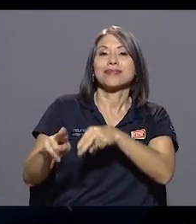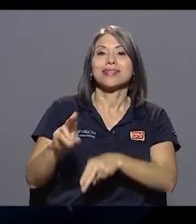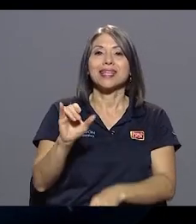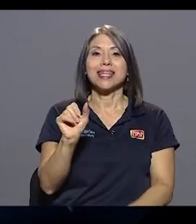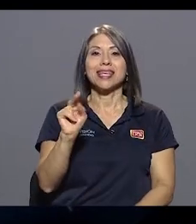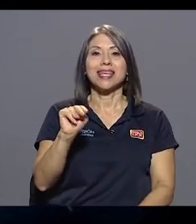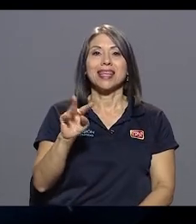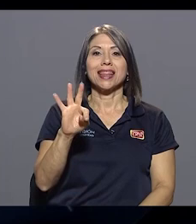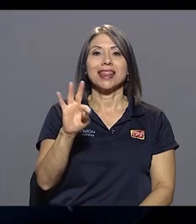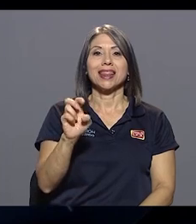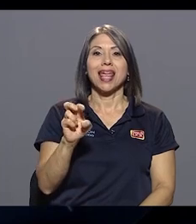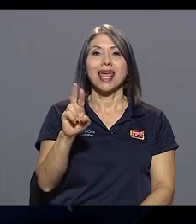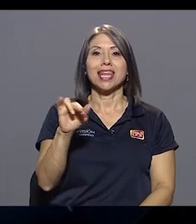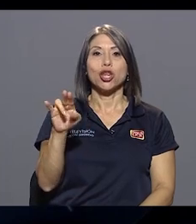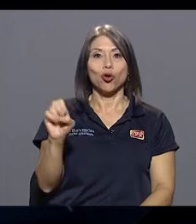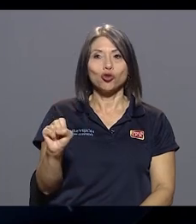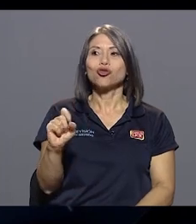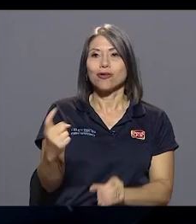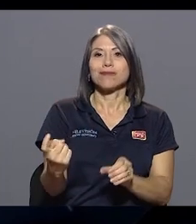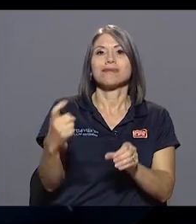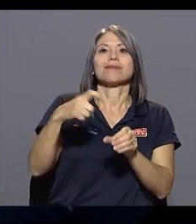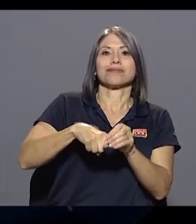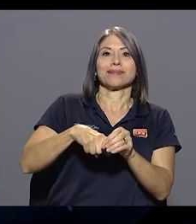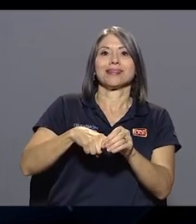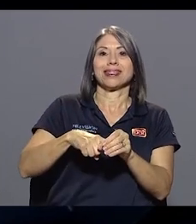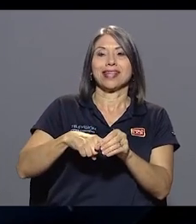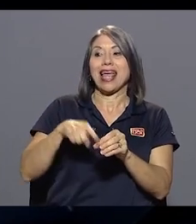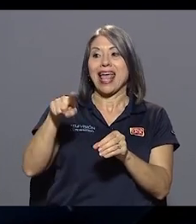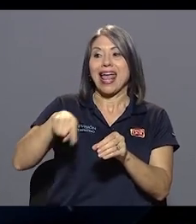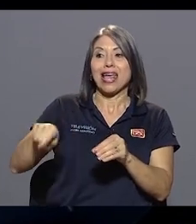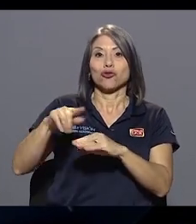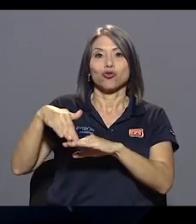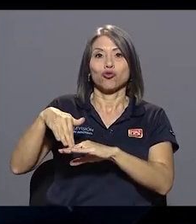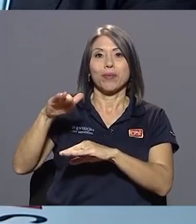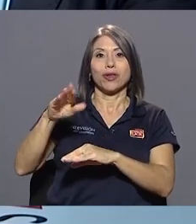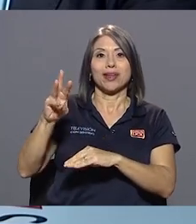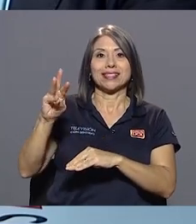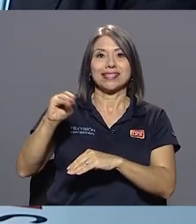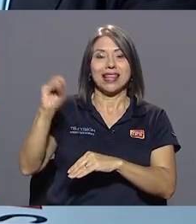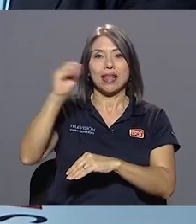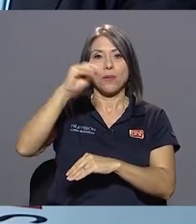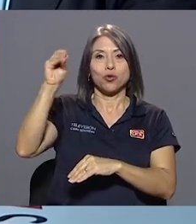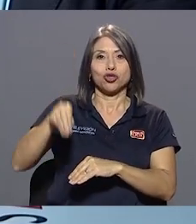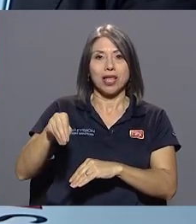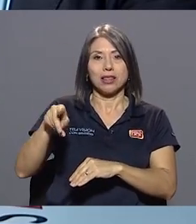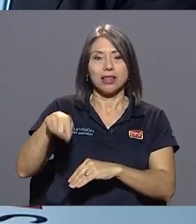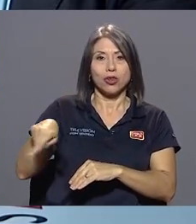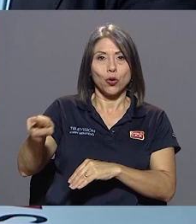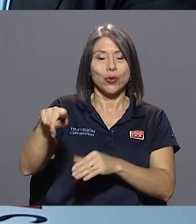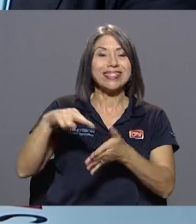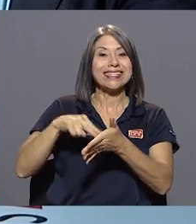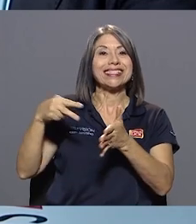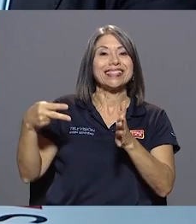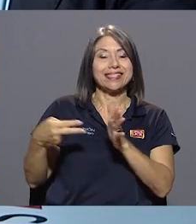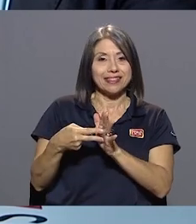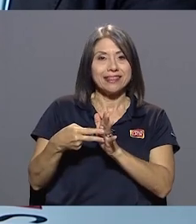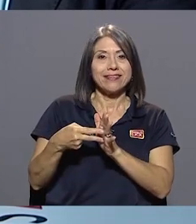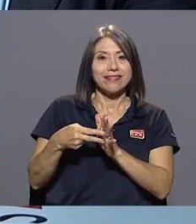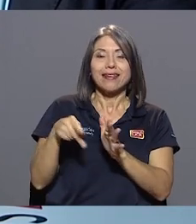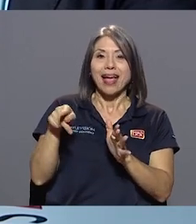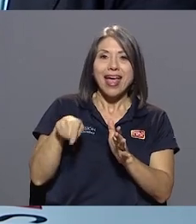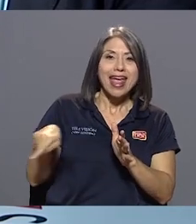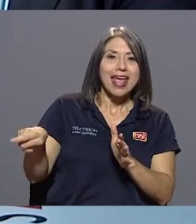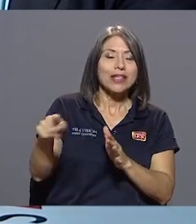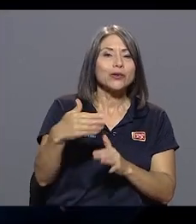interinos en la Universidad de Costa Rica es superior al 60%. Eso significa que es la población que